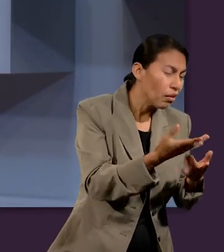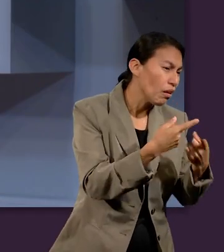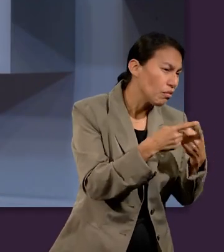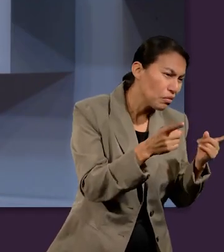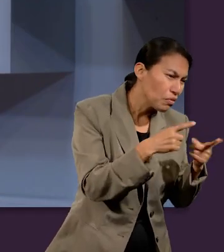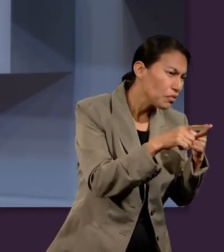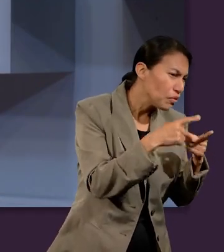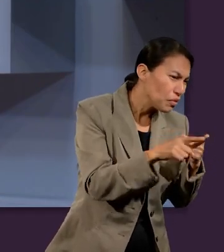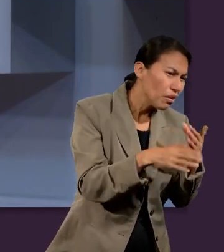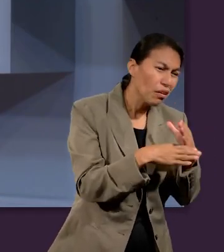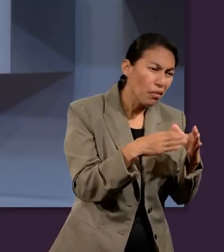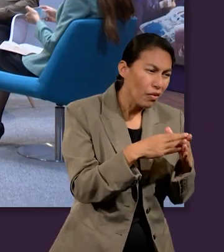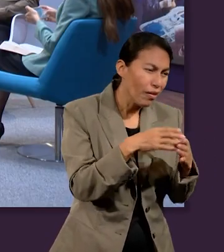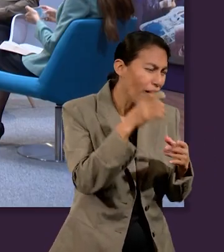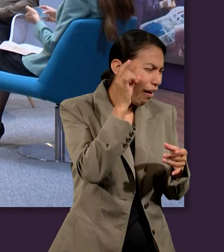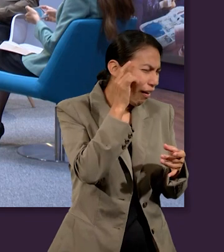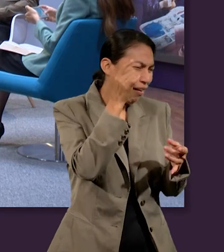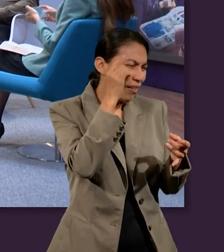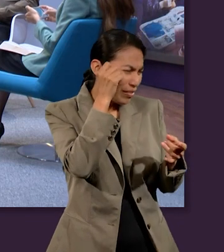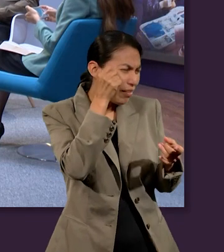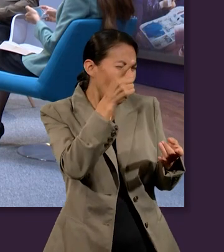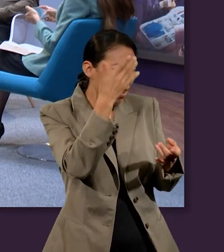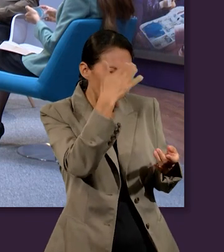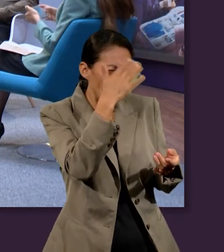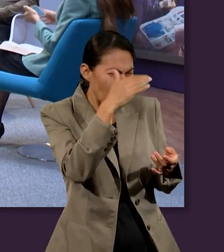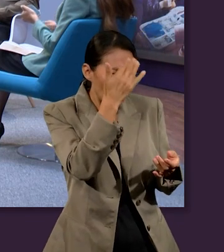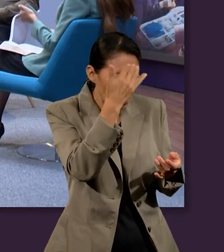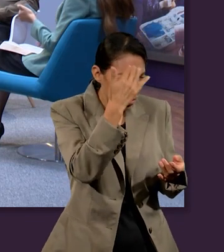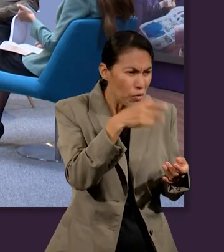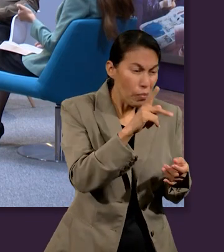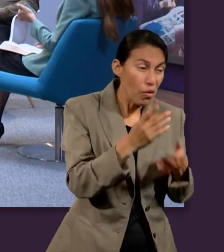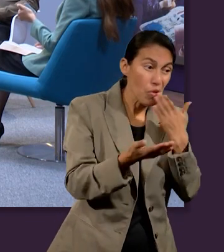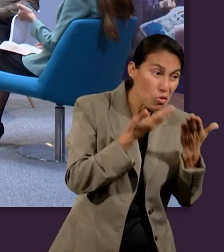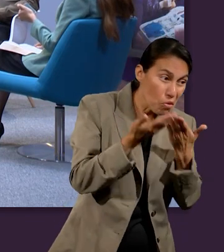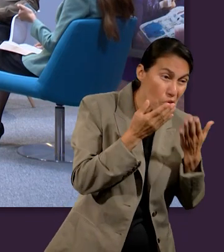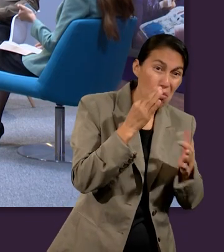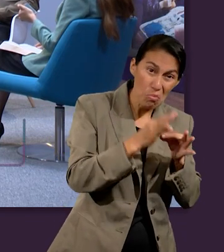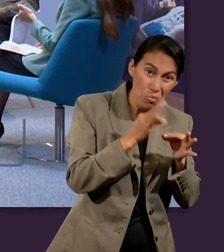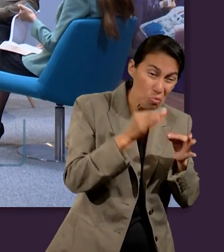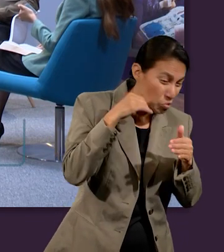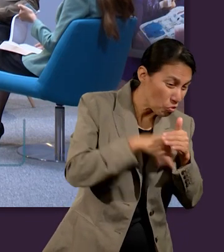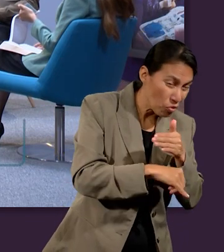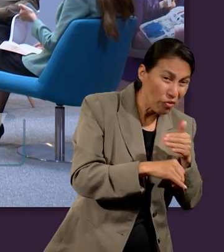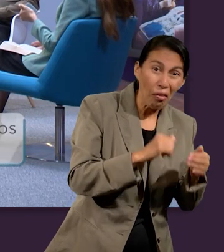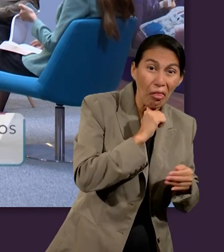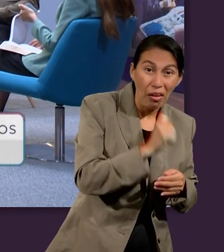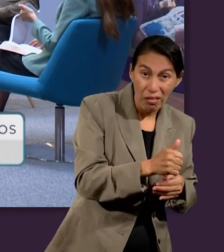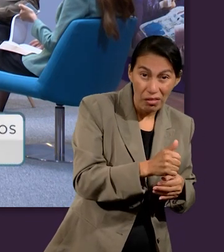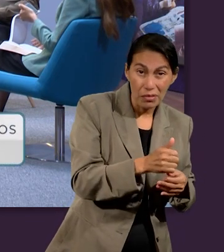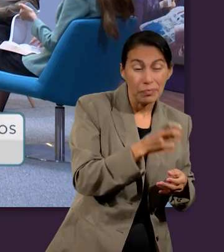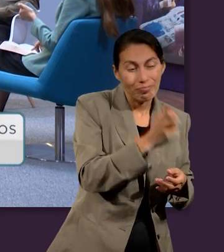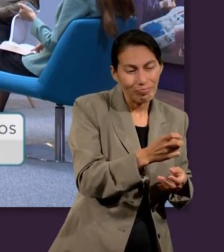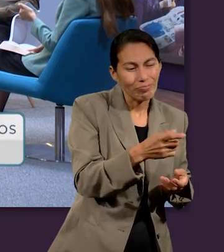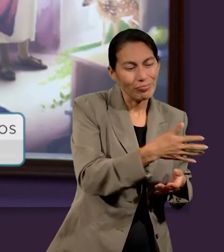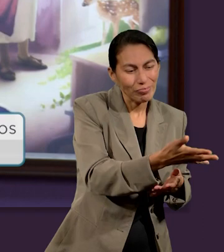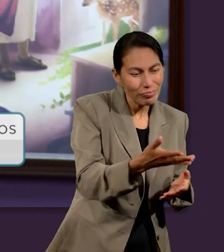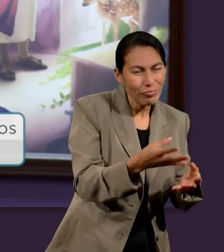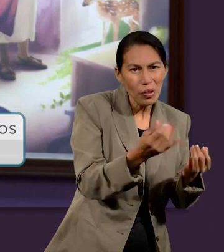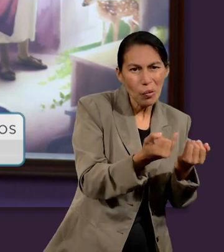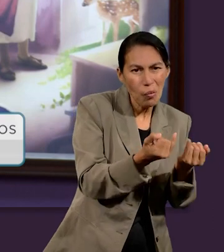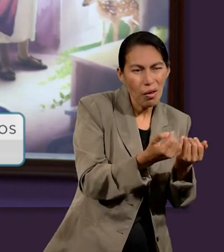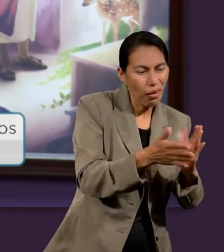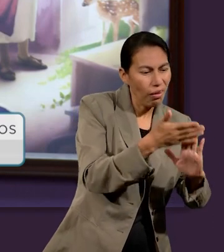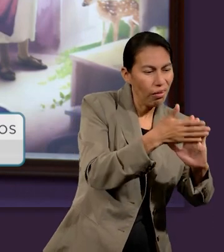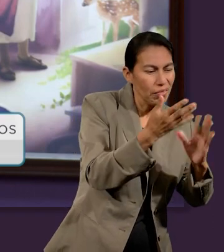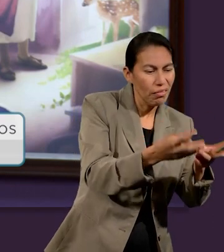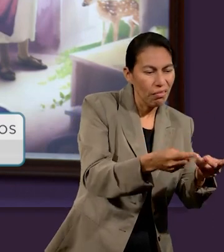la realidad sobre dónde está la base, pues son muy diferentes. La casa que fue construida sobre la roca, sobre el